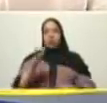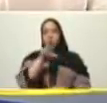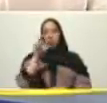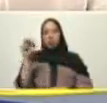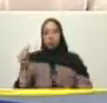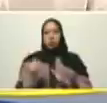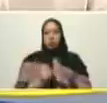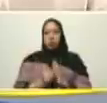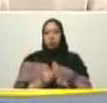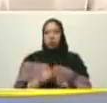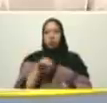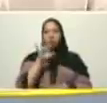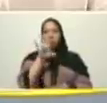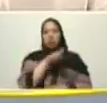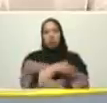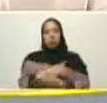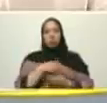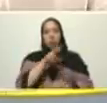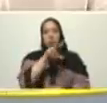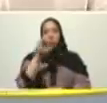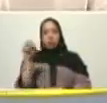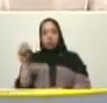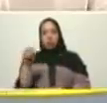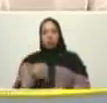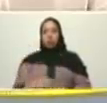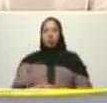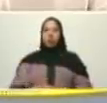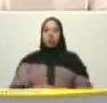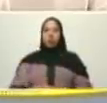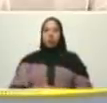cinco millones trescientos